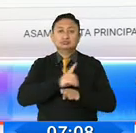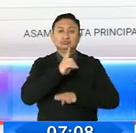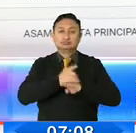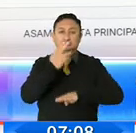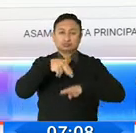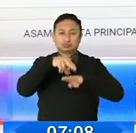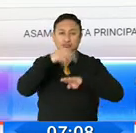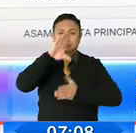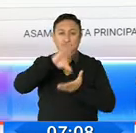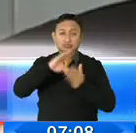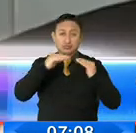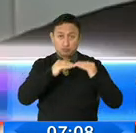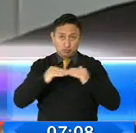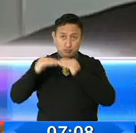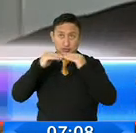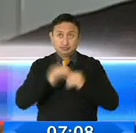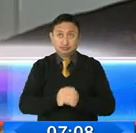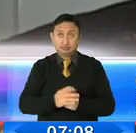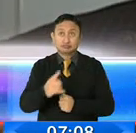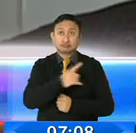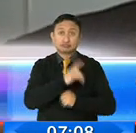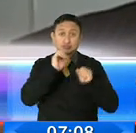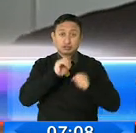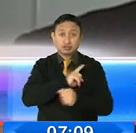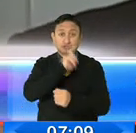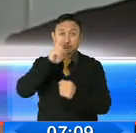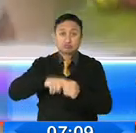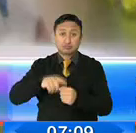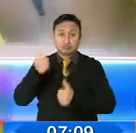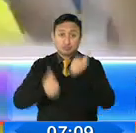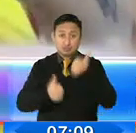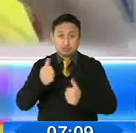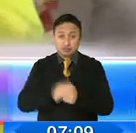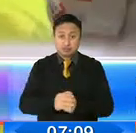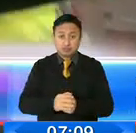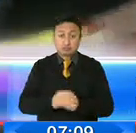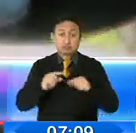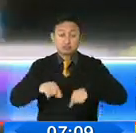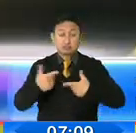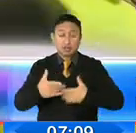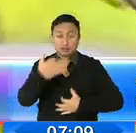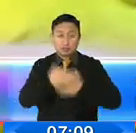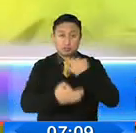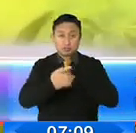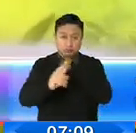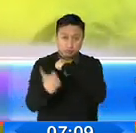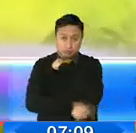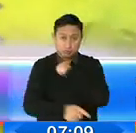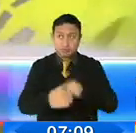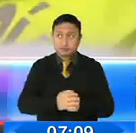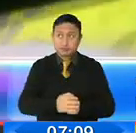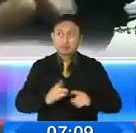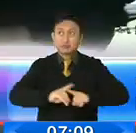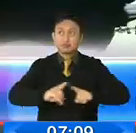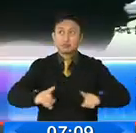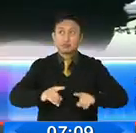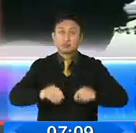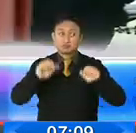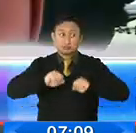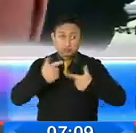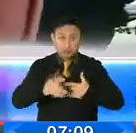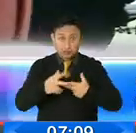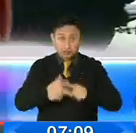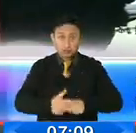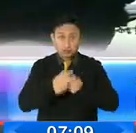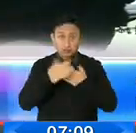Centro Democrático, Romero podría acceder a la candidatura, pues este, aunque fue procesado penalmente, no tiene una sentencia ejecutoriada.